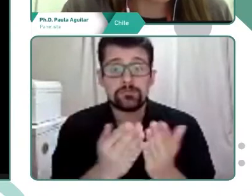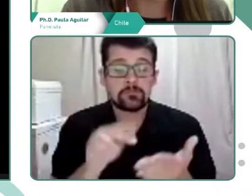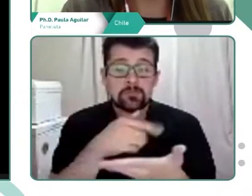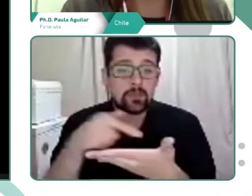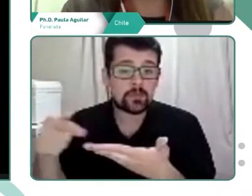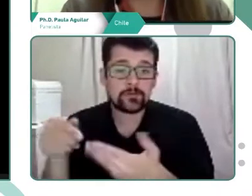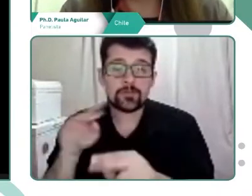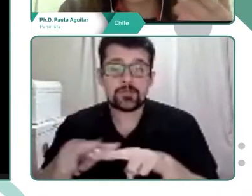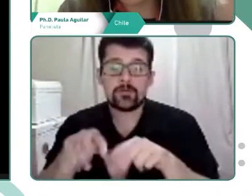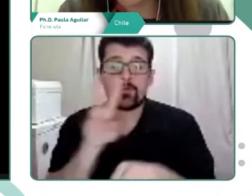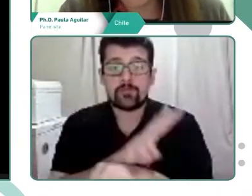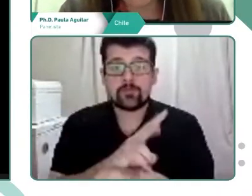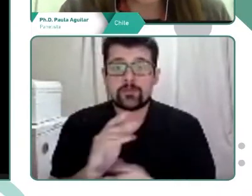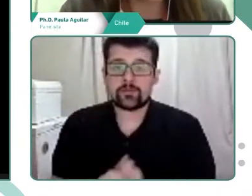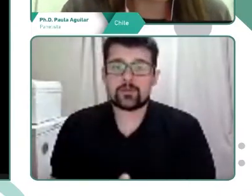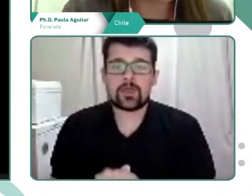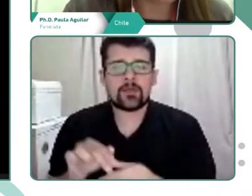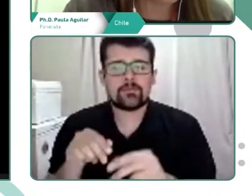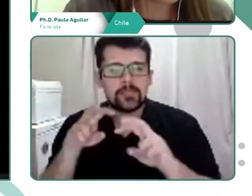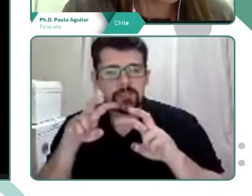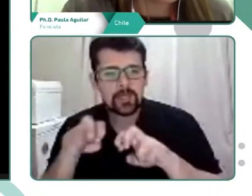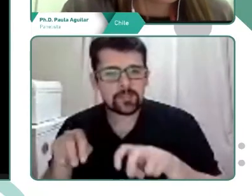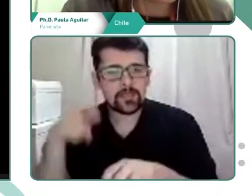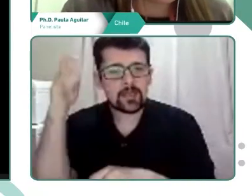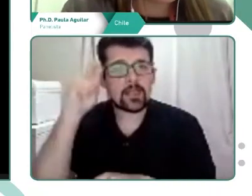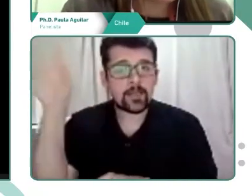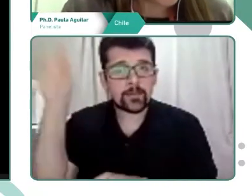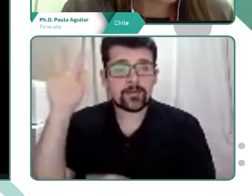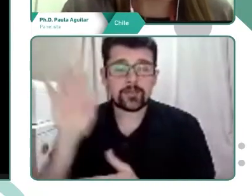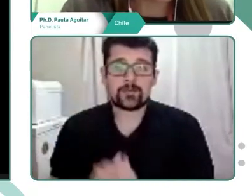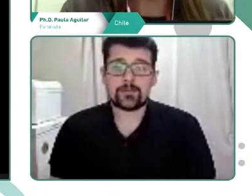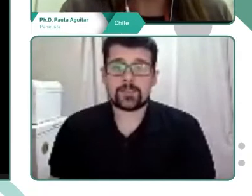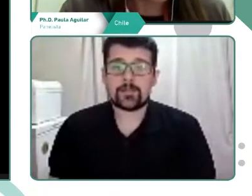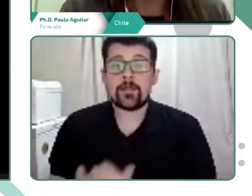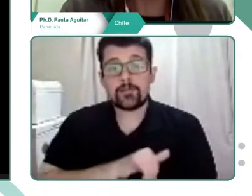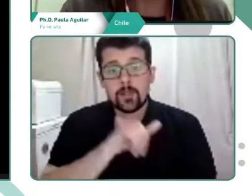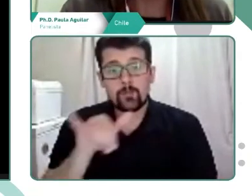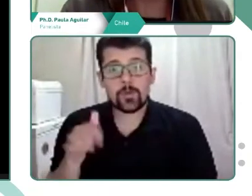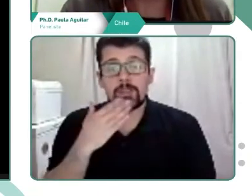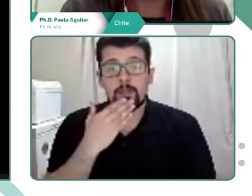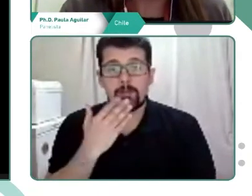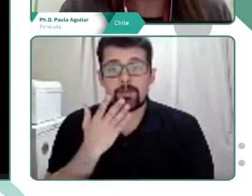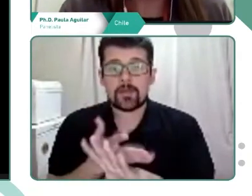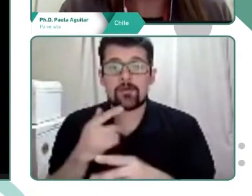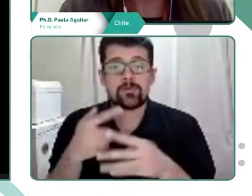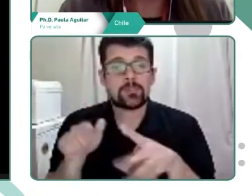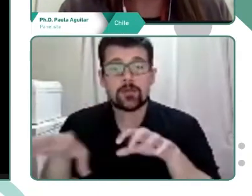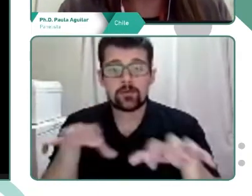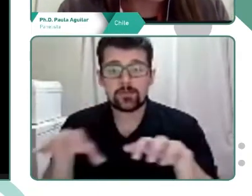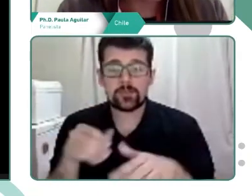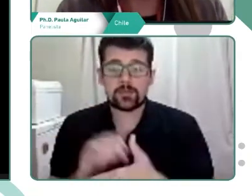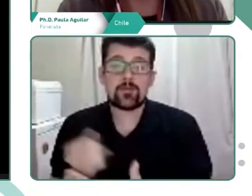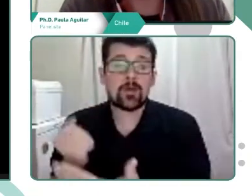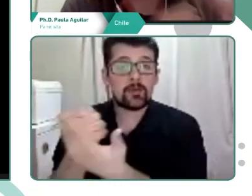episodios, siguiendo teorías del análisis del discurso de Van Dijk, y después, dichas macro proposiciones que emergen del discurso,